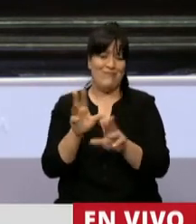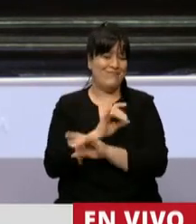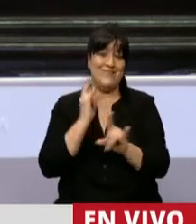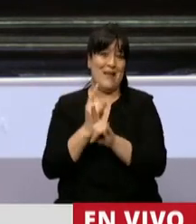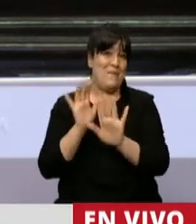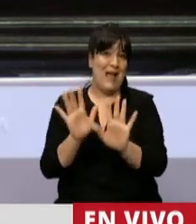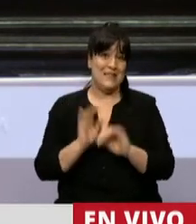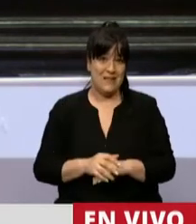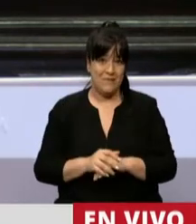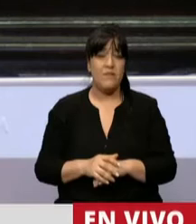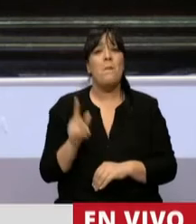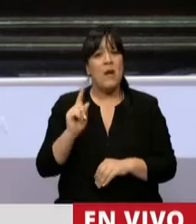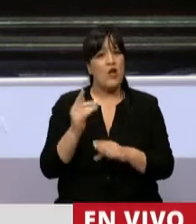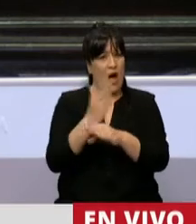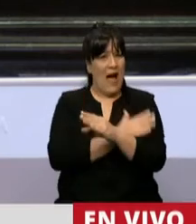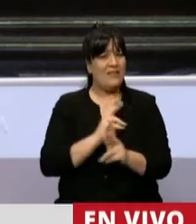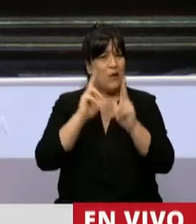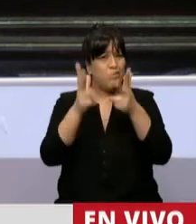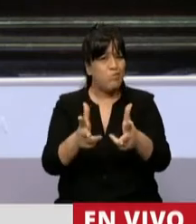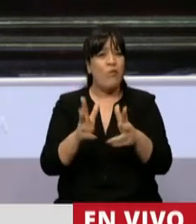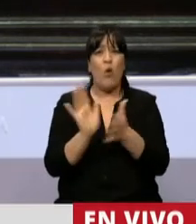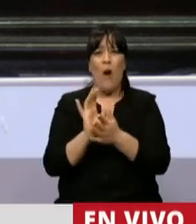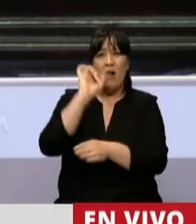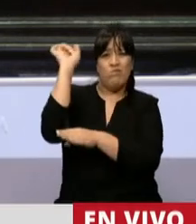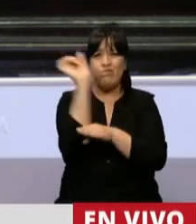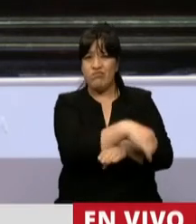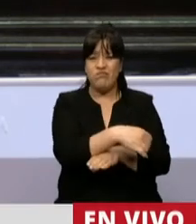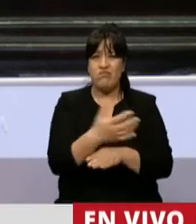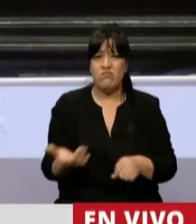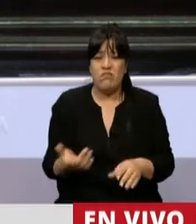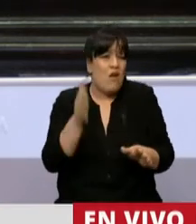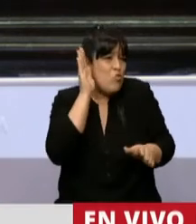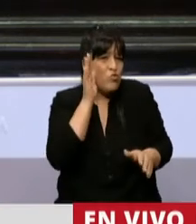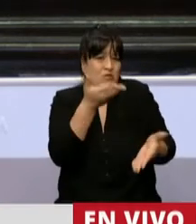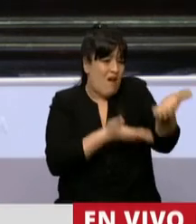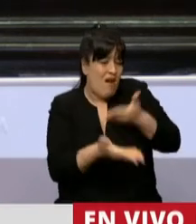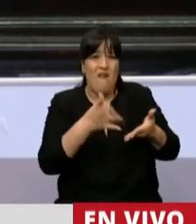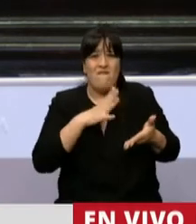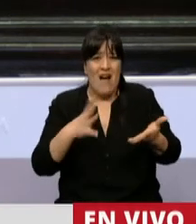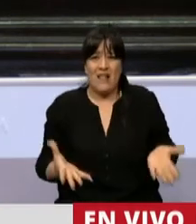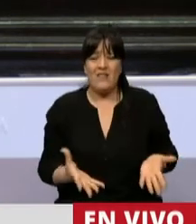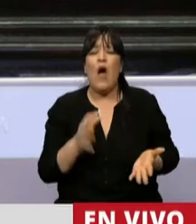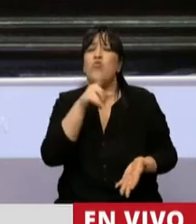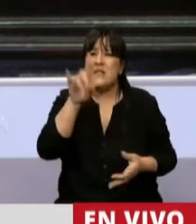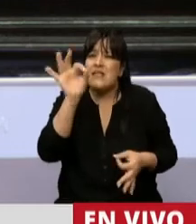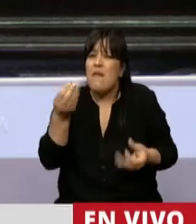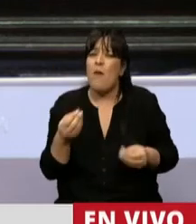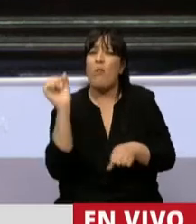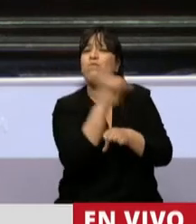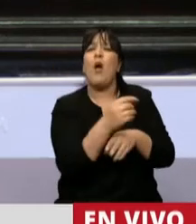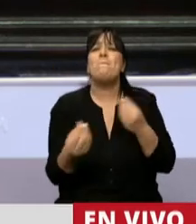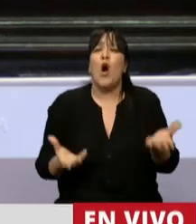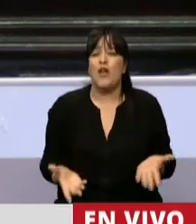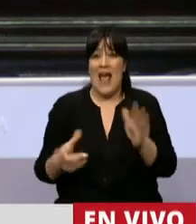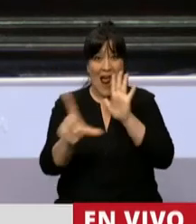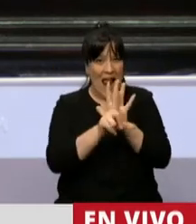Pero además, como ya se dijo, se hizo a espaldas del sector, sin escucharlo, sin comprometerlo. ¿Y saben por qué? Porque detrás